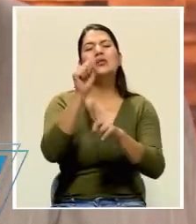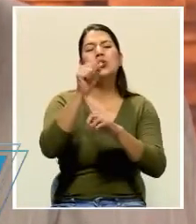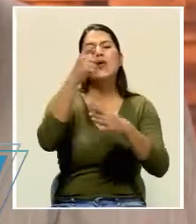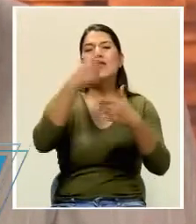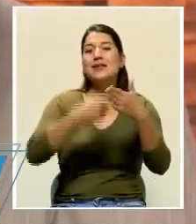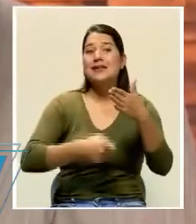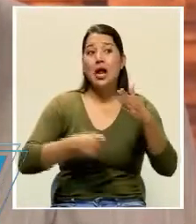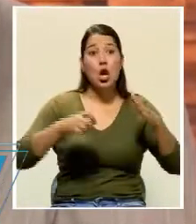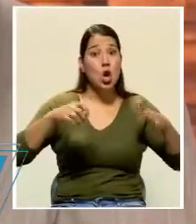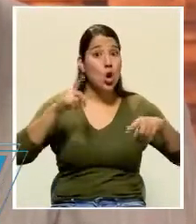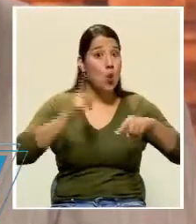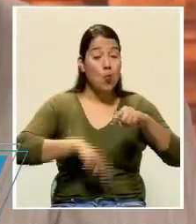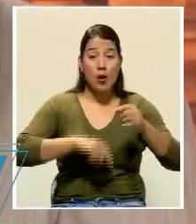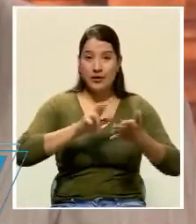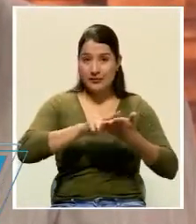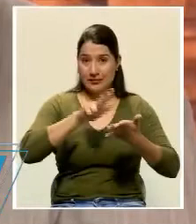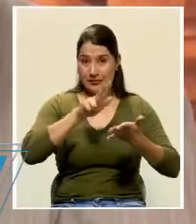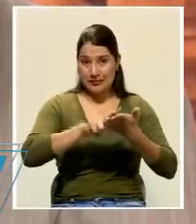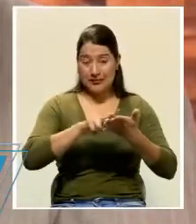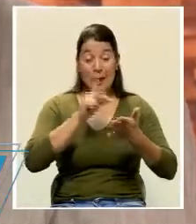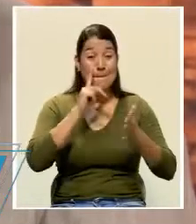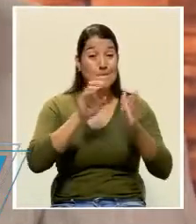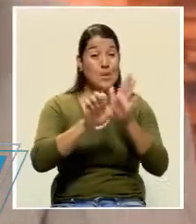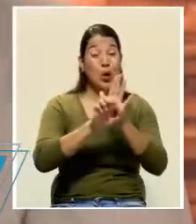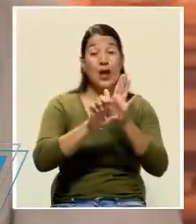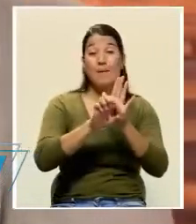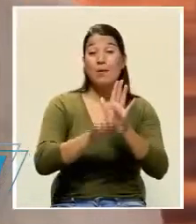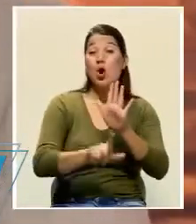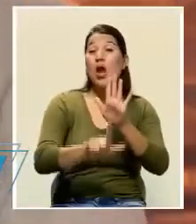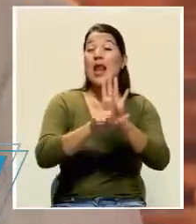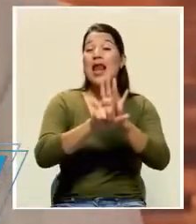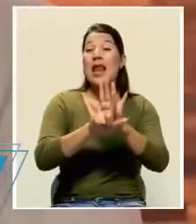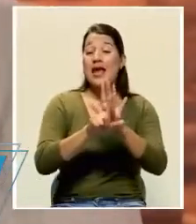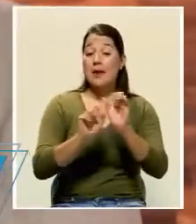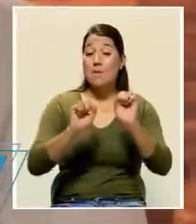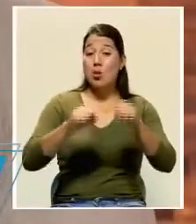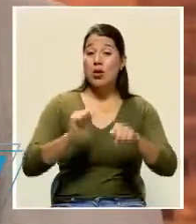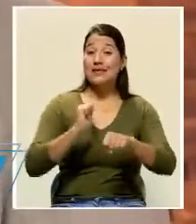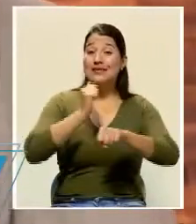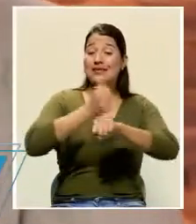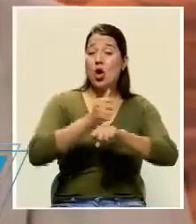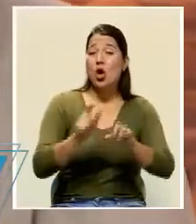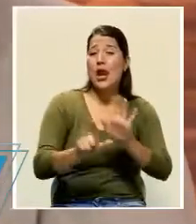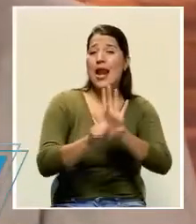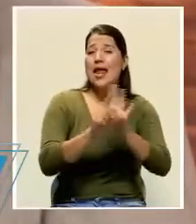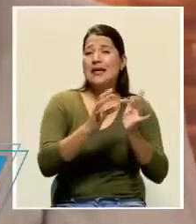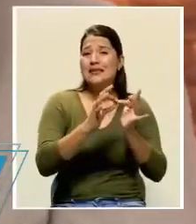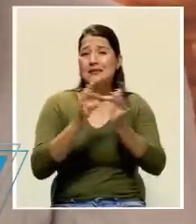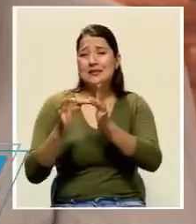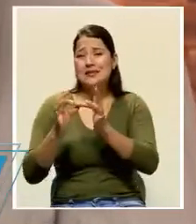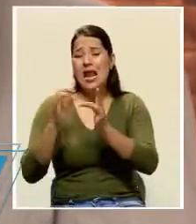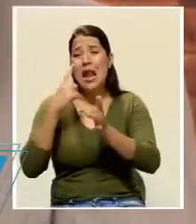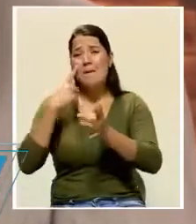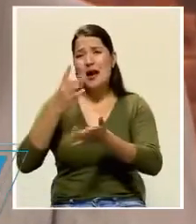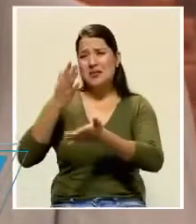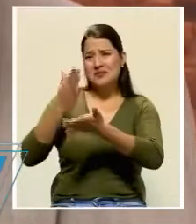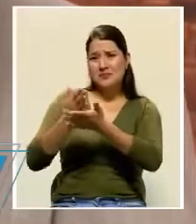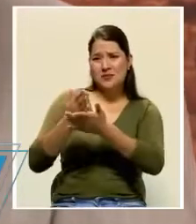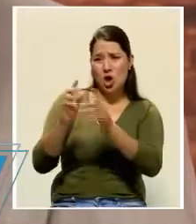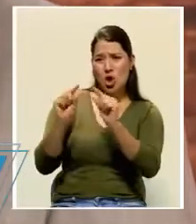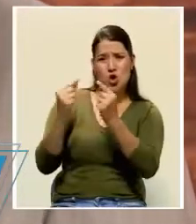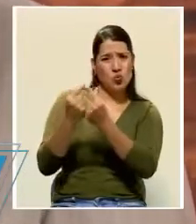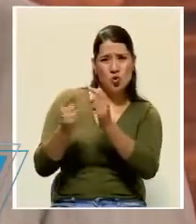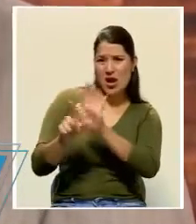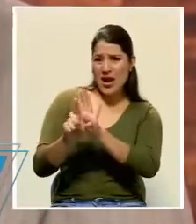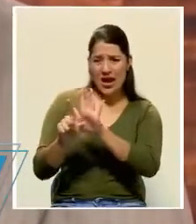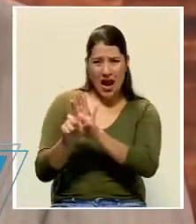ejecutar. Uno de esos, por ejemplo, es la ley de crear una jurisdicción especializada contra el crimen organizado. Tiene, si